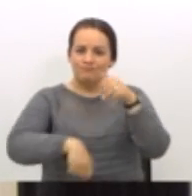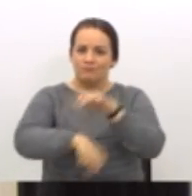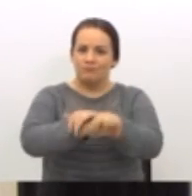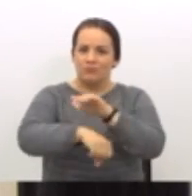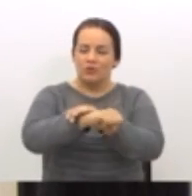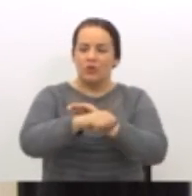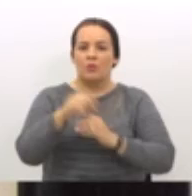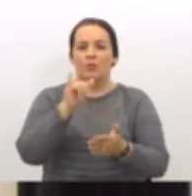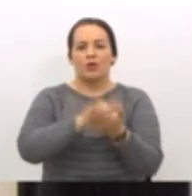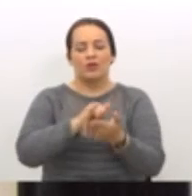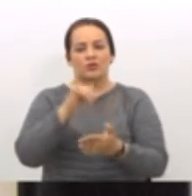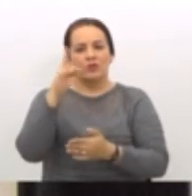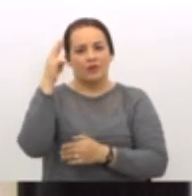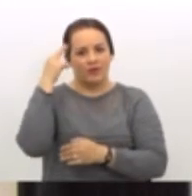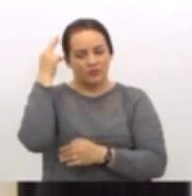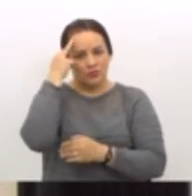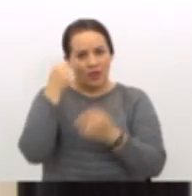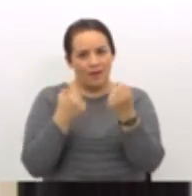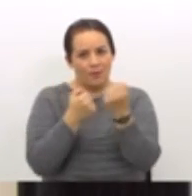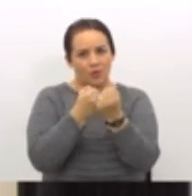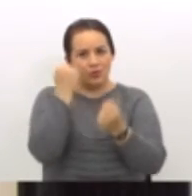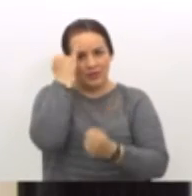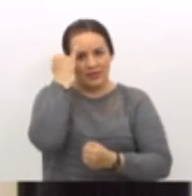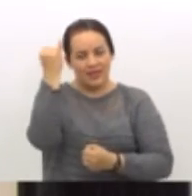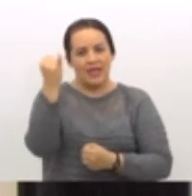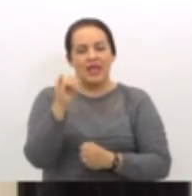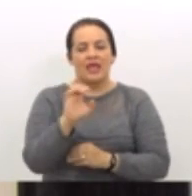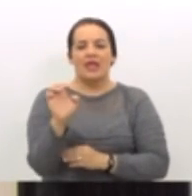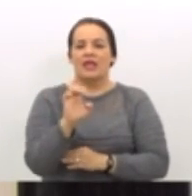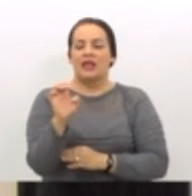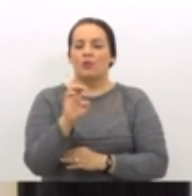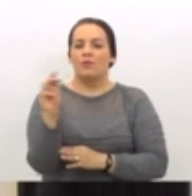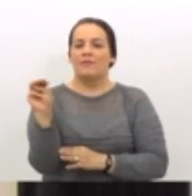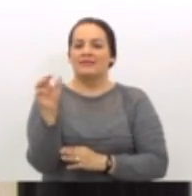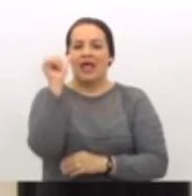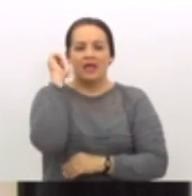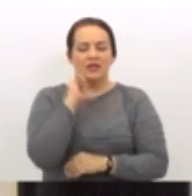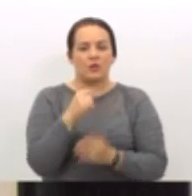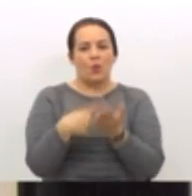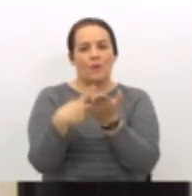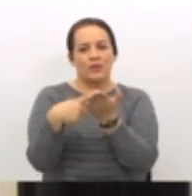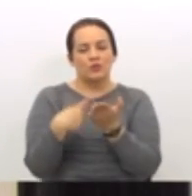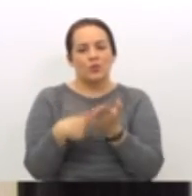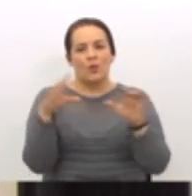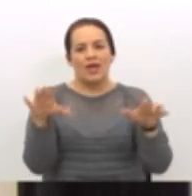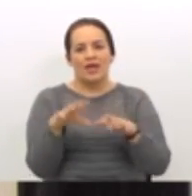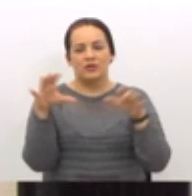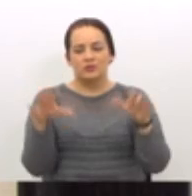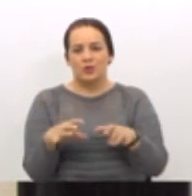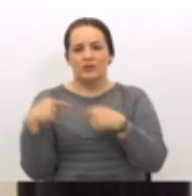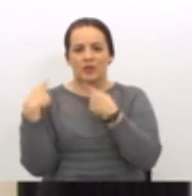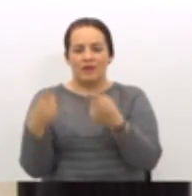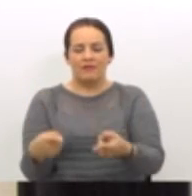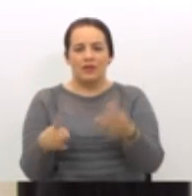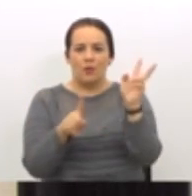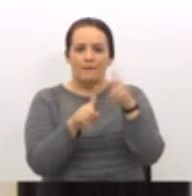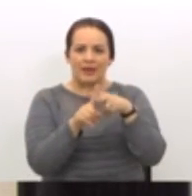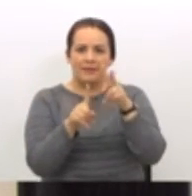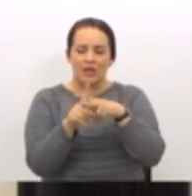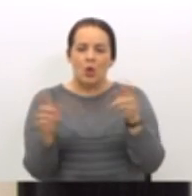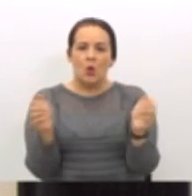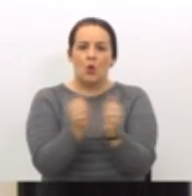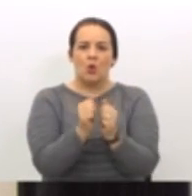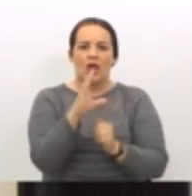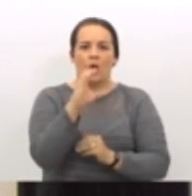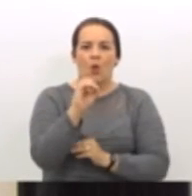apoyo la iniciativa del compañero Erwin Maciz, quien ayer nos comentó sobre las acciones que ha venido implementando con la